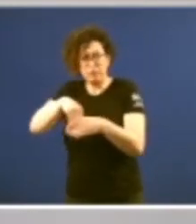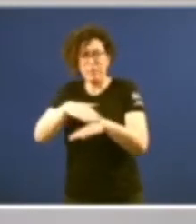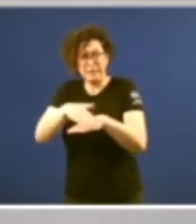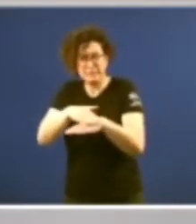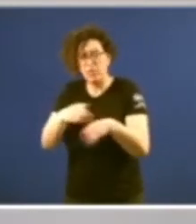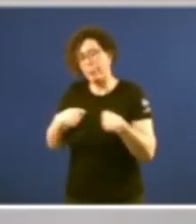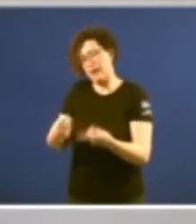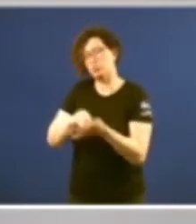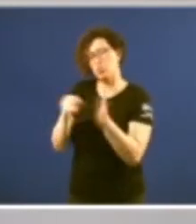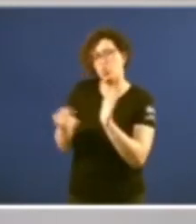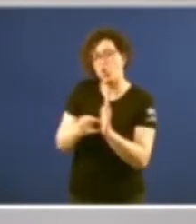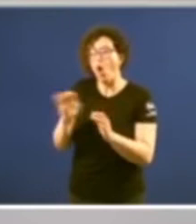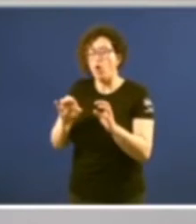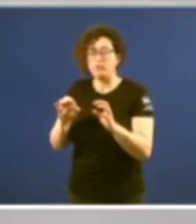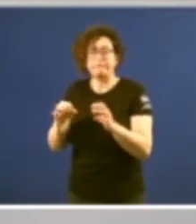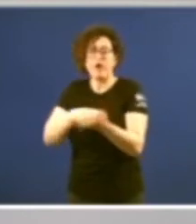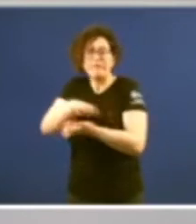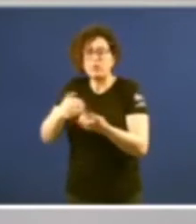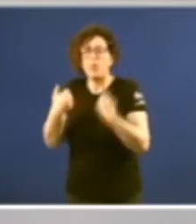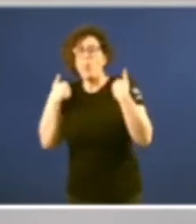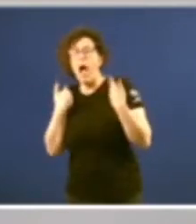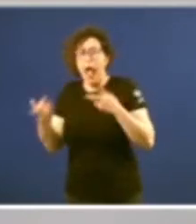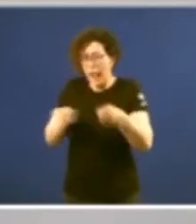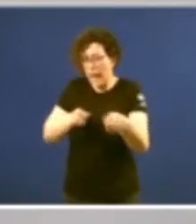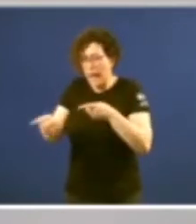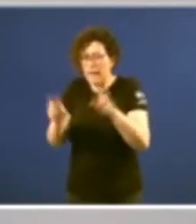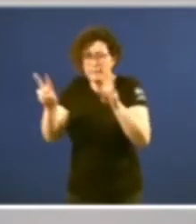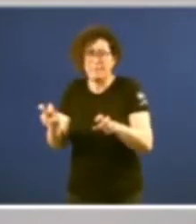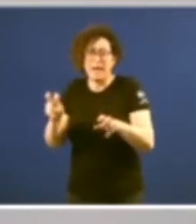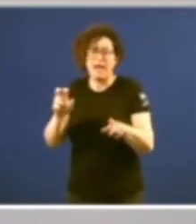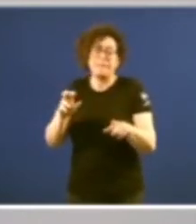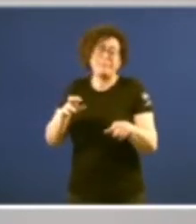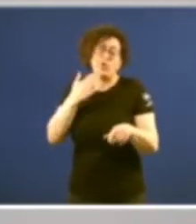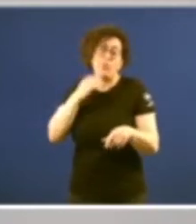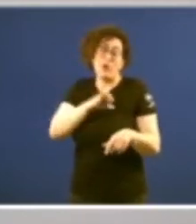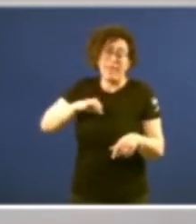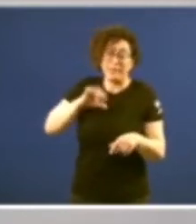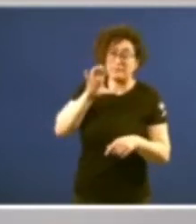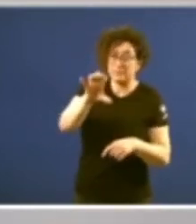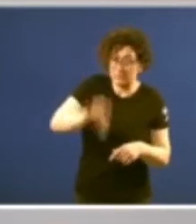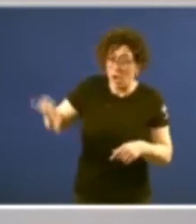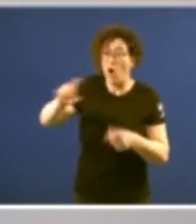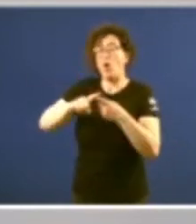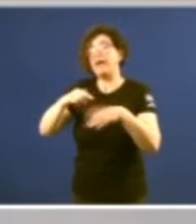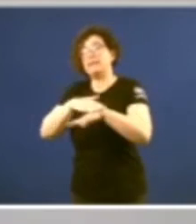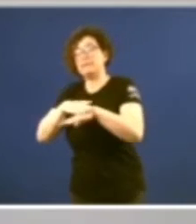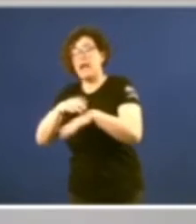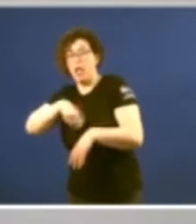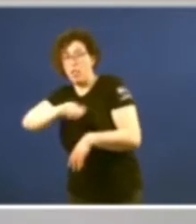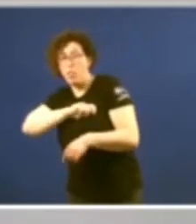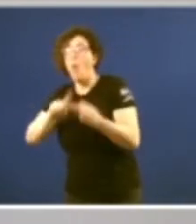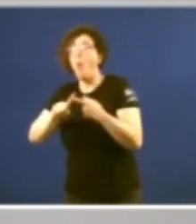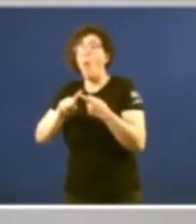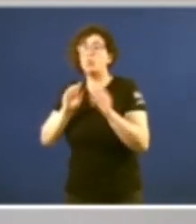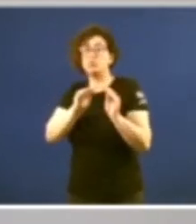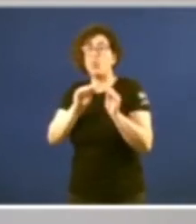resolvemos os conflitos competenciales entre o Estado, as comunidades autónomas ou as propias comunidades entre sí.